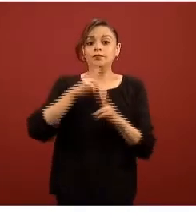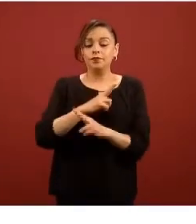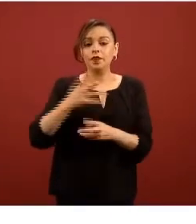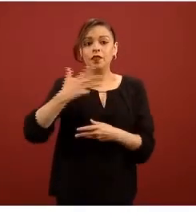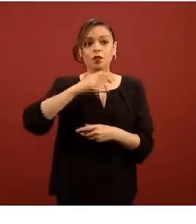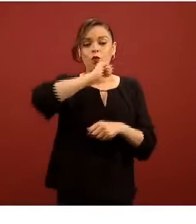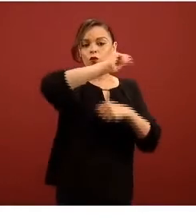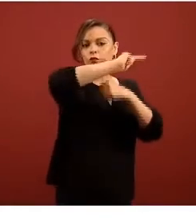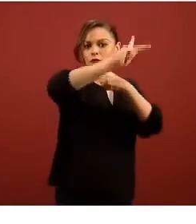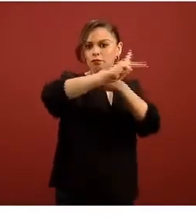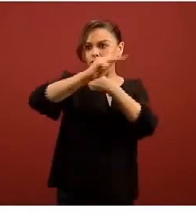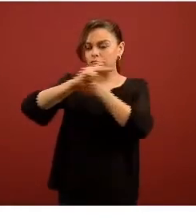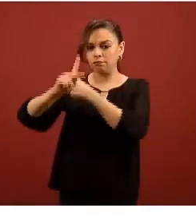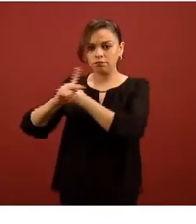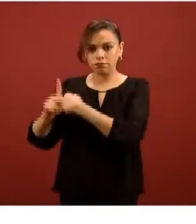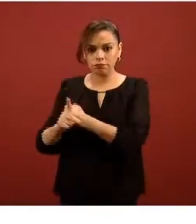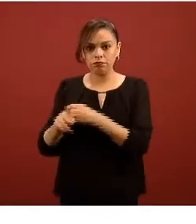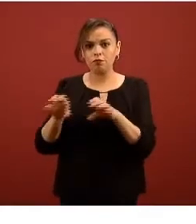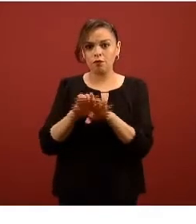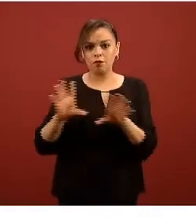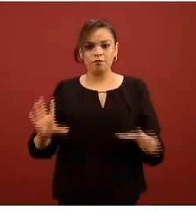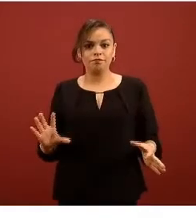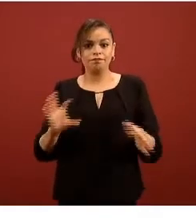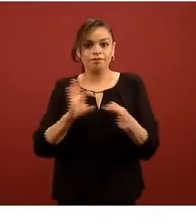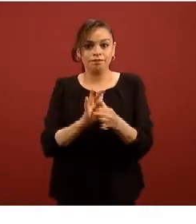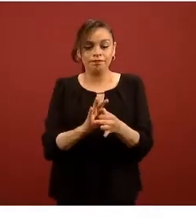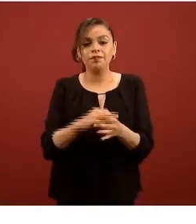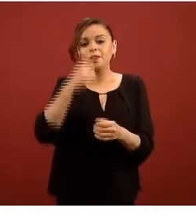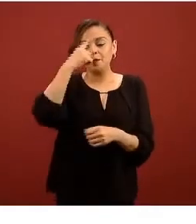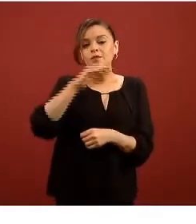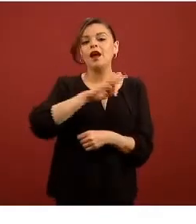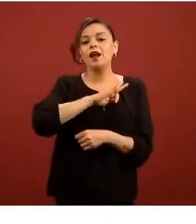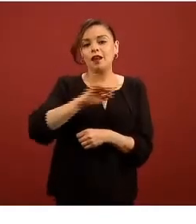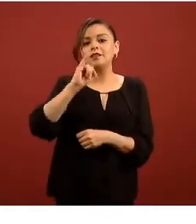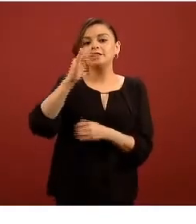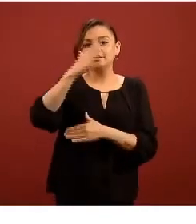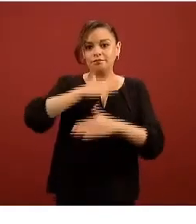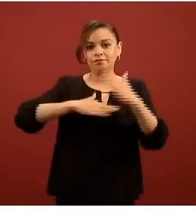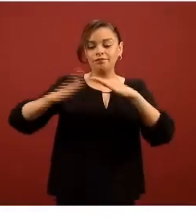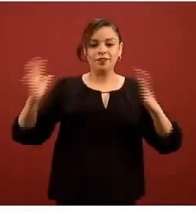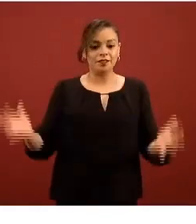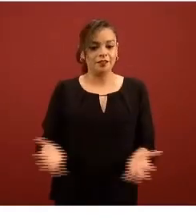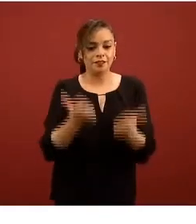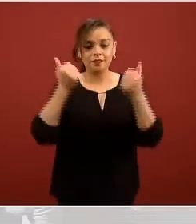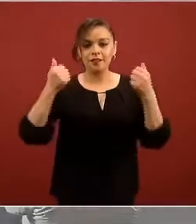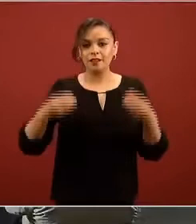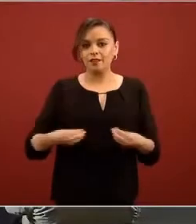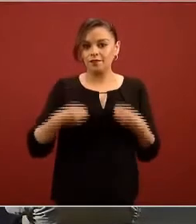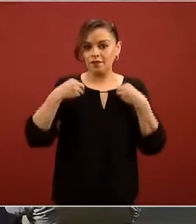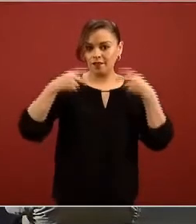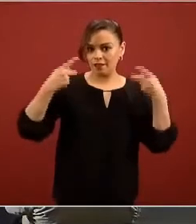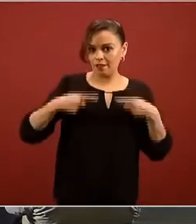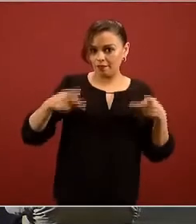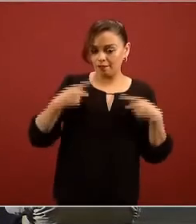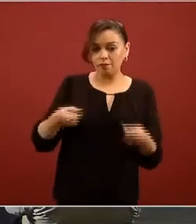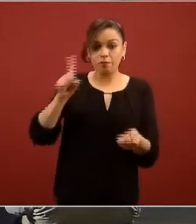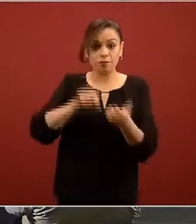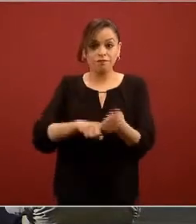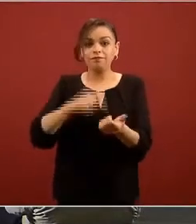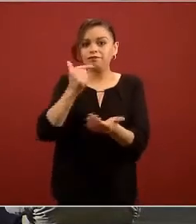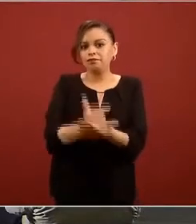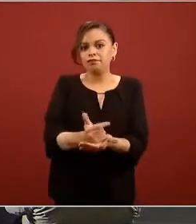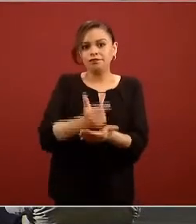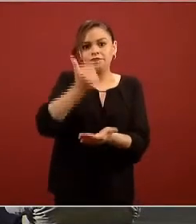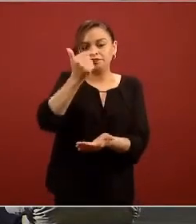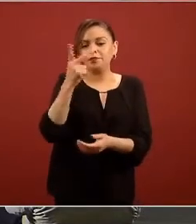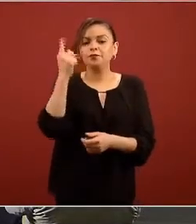se han asociado a la posibilidad de salvar vidas sobre todo de enfermos críticos aunque como lo ha insistido una y